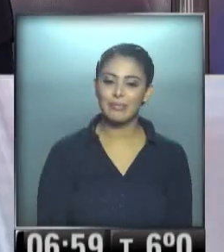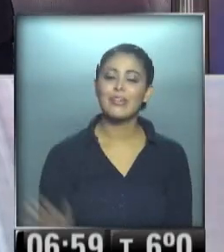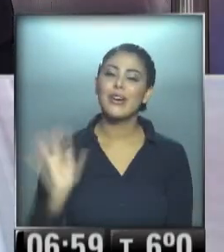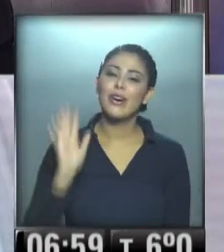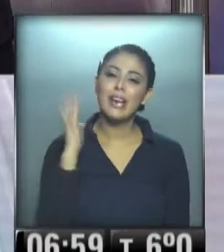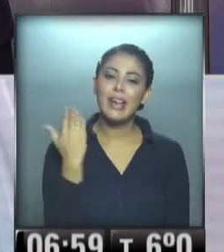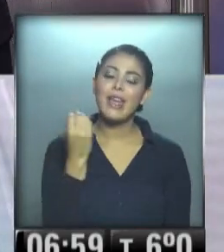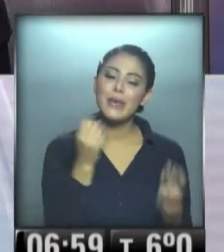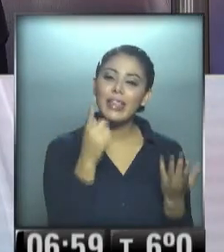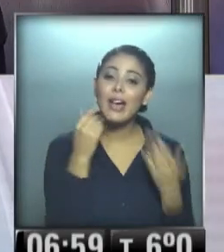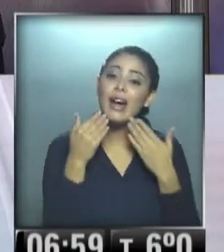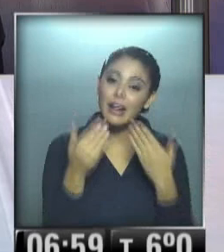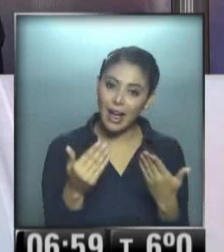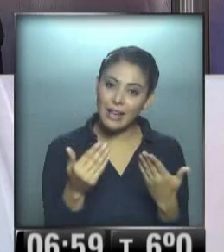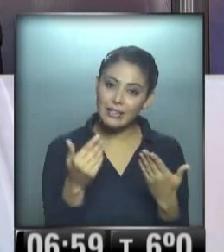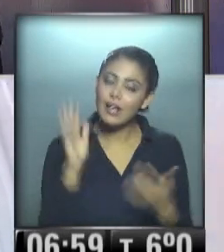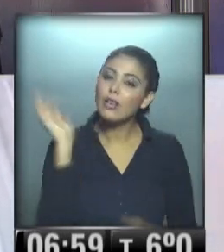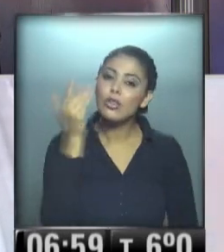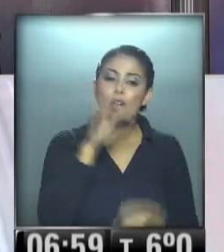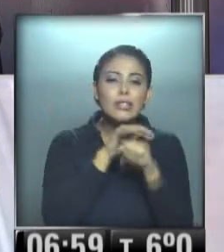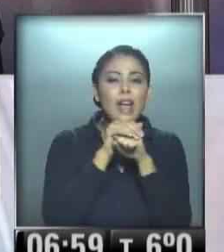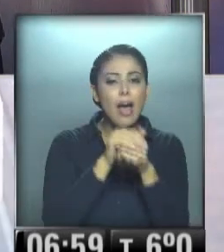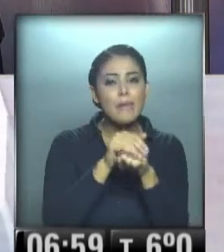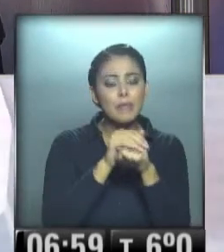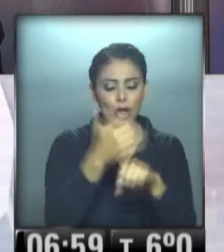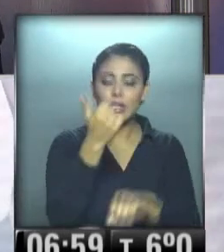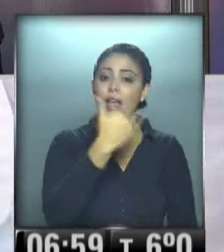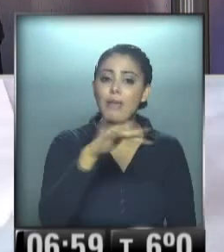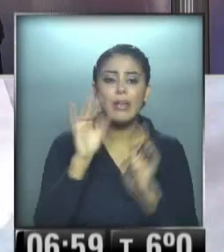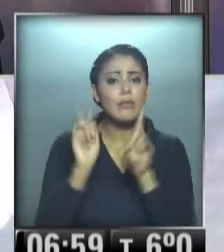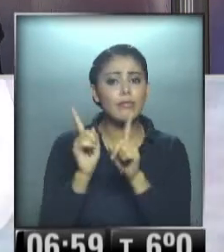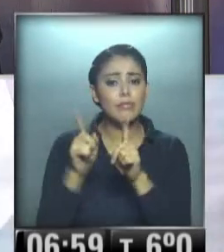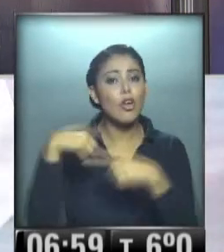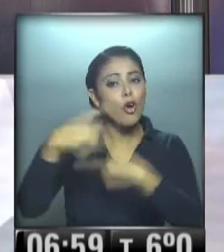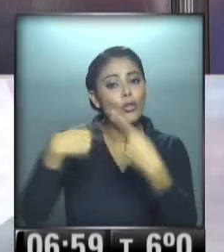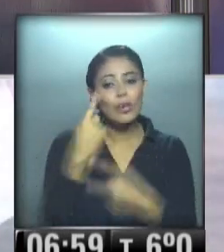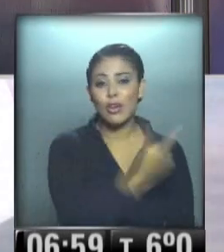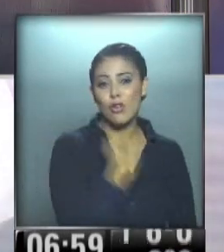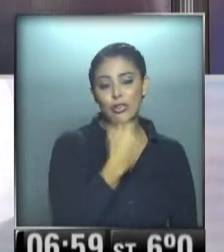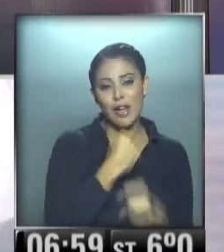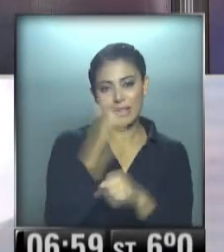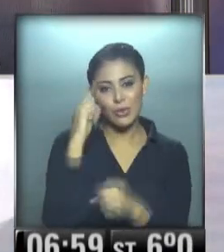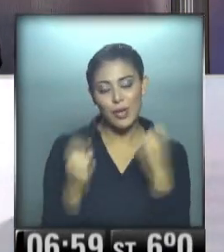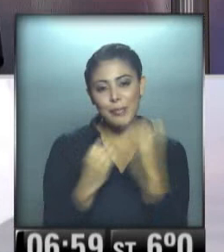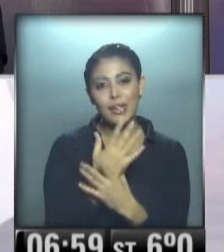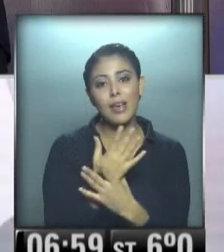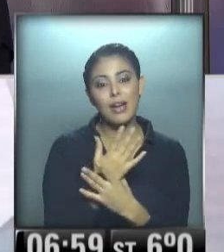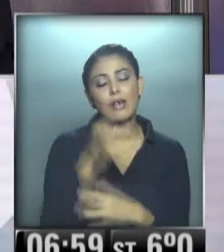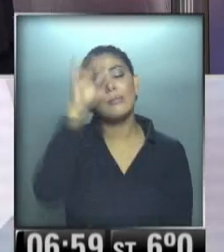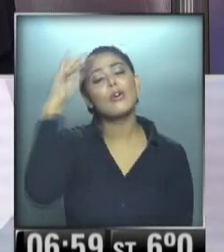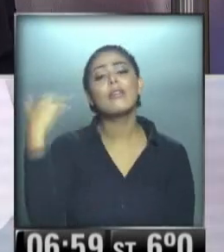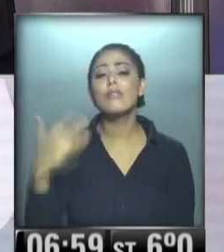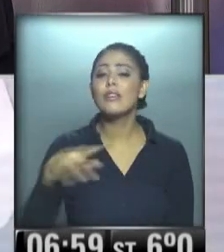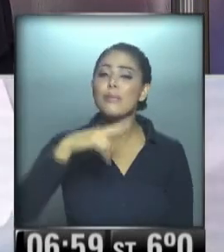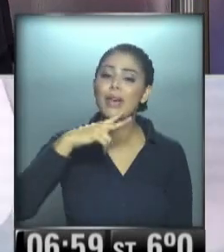Hola, Nadia. Buen día y gracias por invitar a todos los amigos que desde las 6.30 te siguen a continuar con nosotros hasta las 9 de la mañana. Y por fin